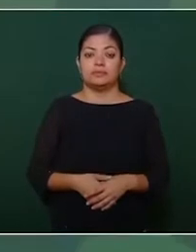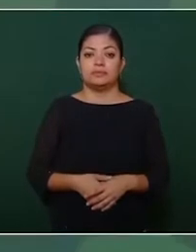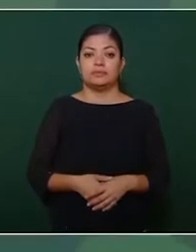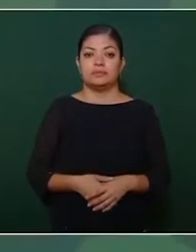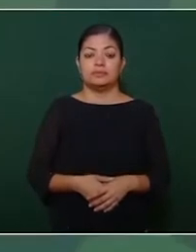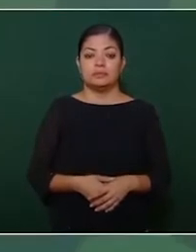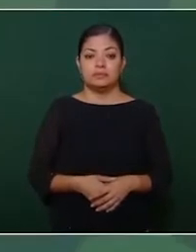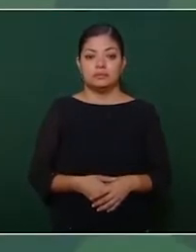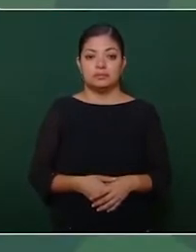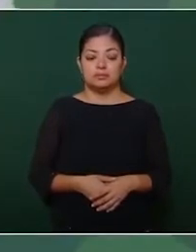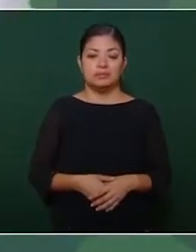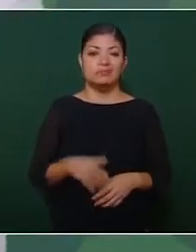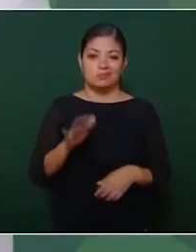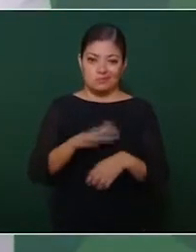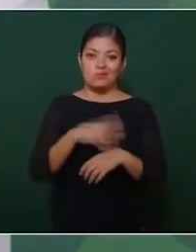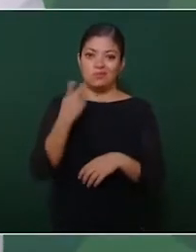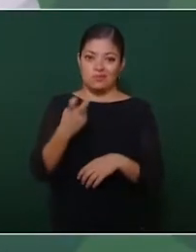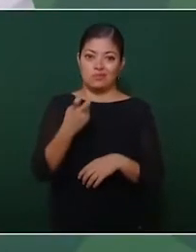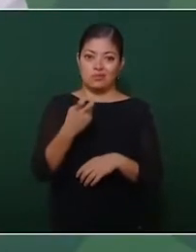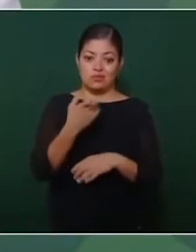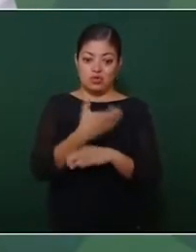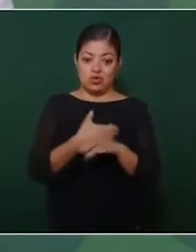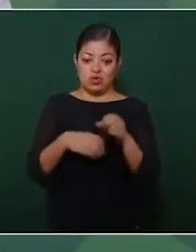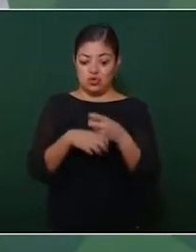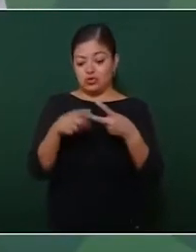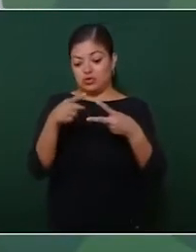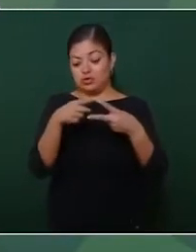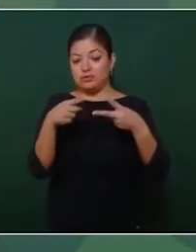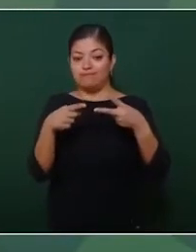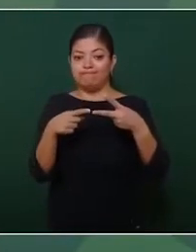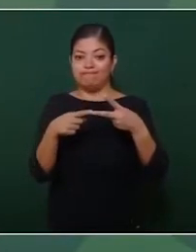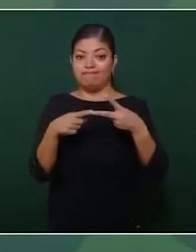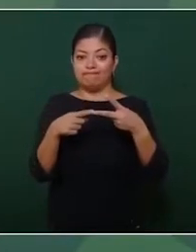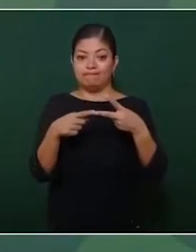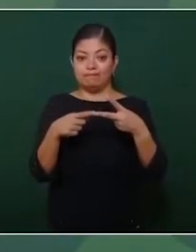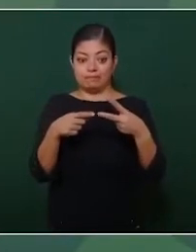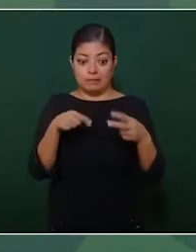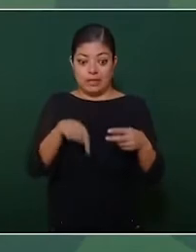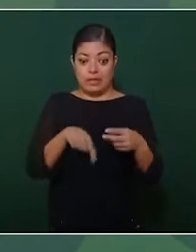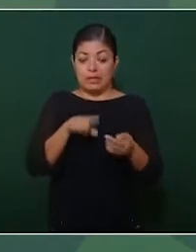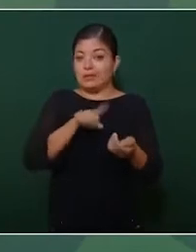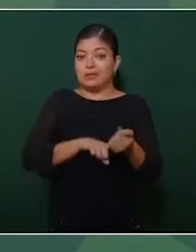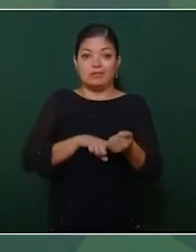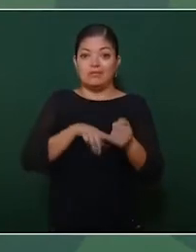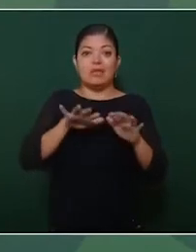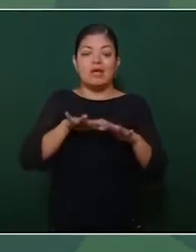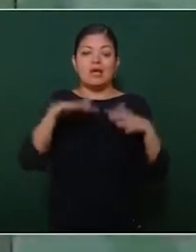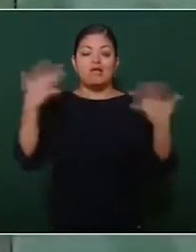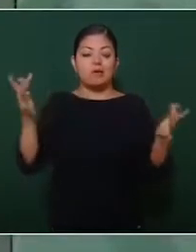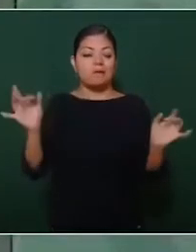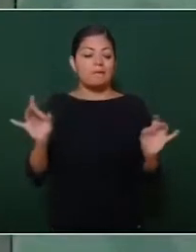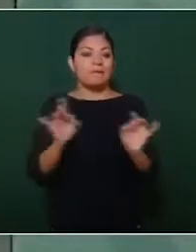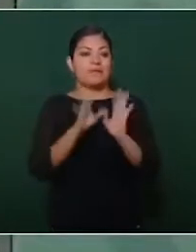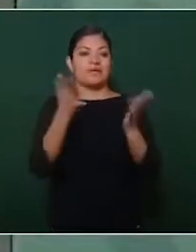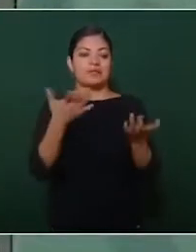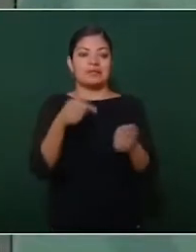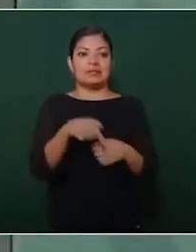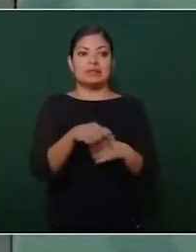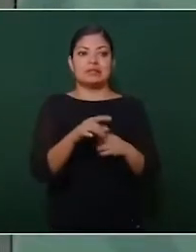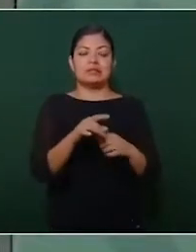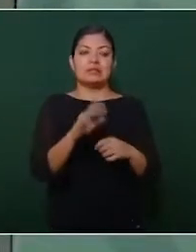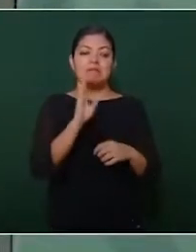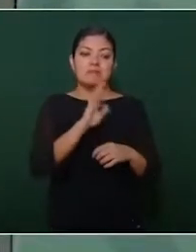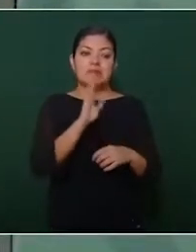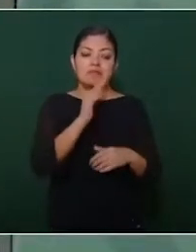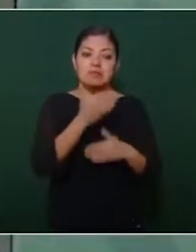Entonces, son factores externos que pueden mejorar, pueden